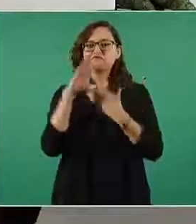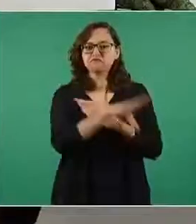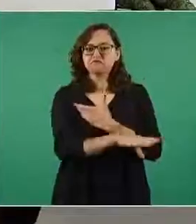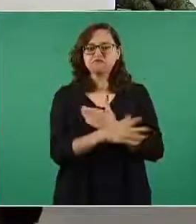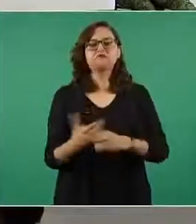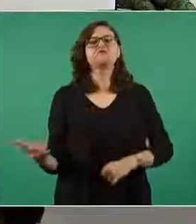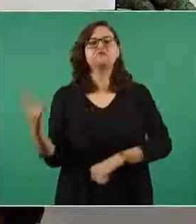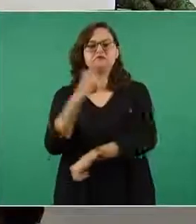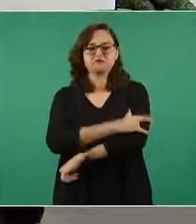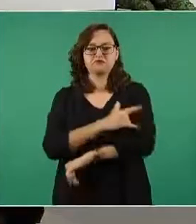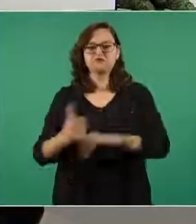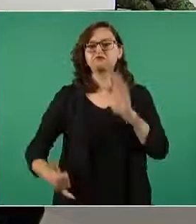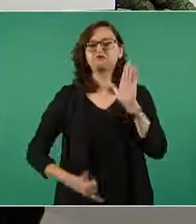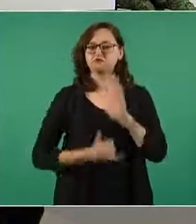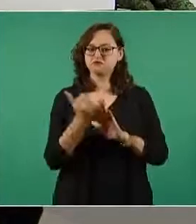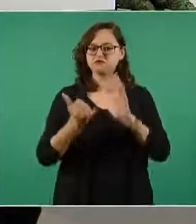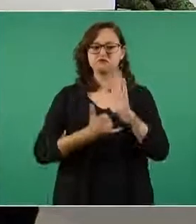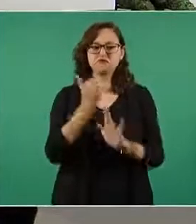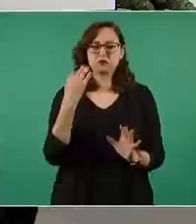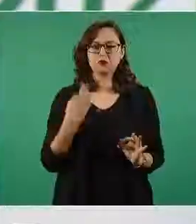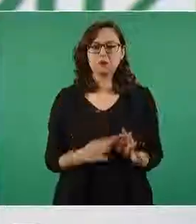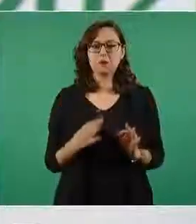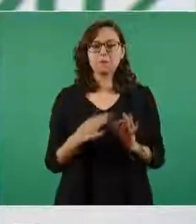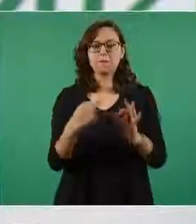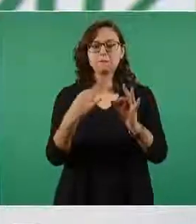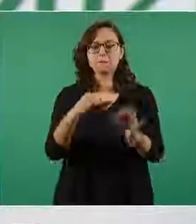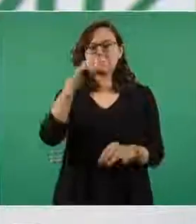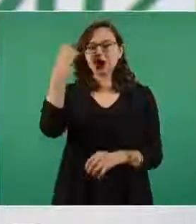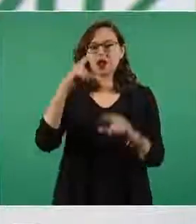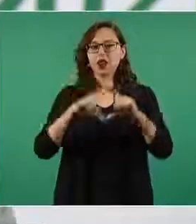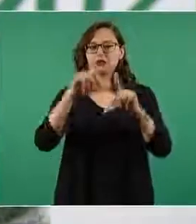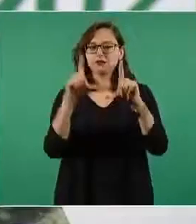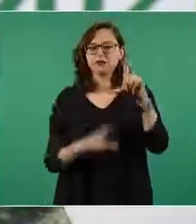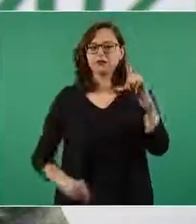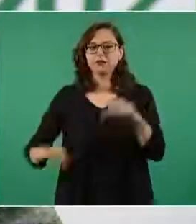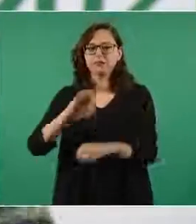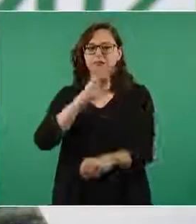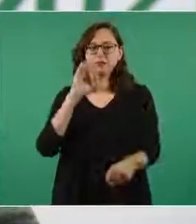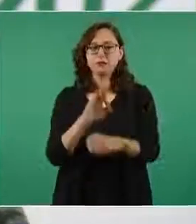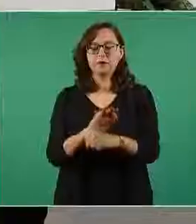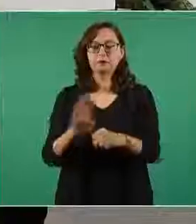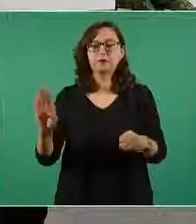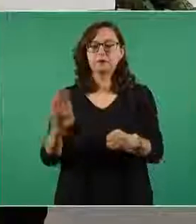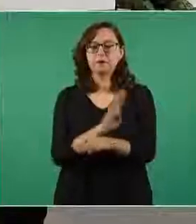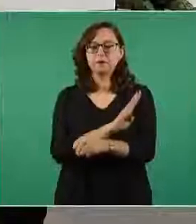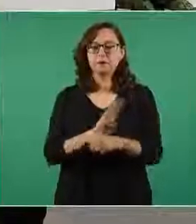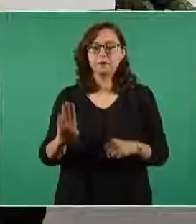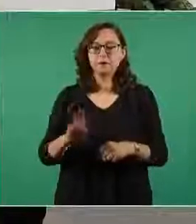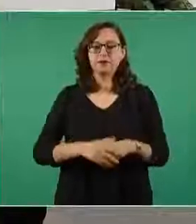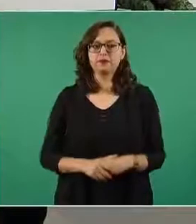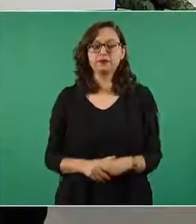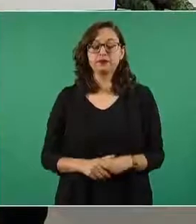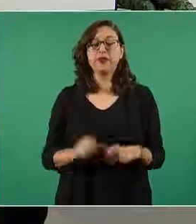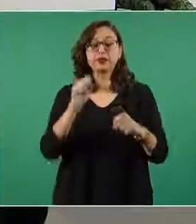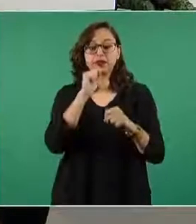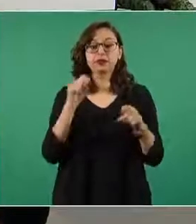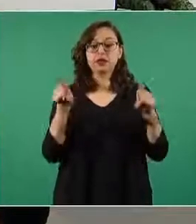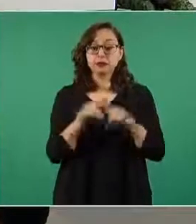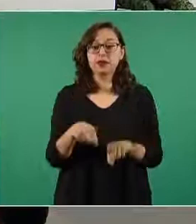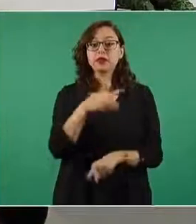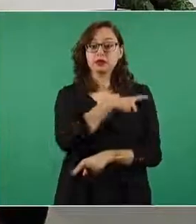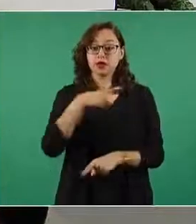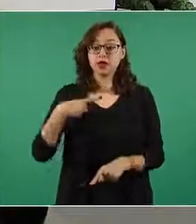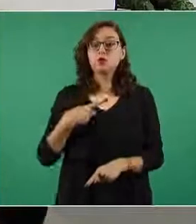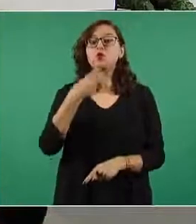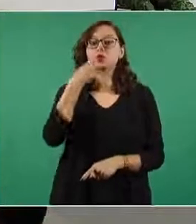infraestructura estratégica en beneficio del pueblo de México es necesario también recalcarles